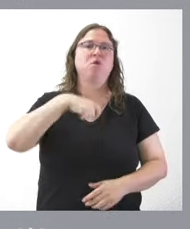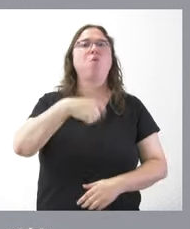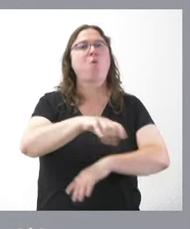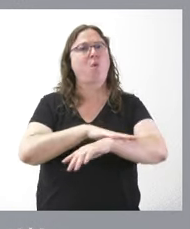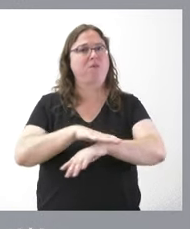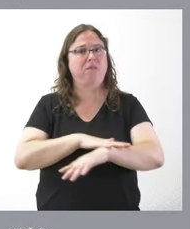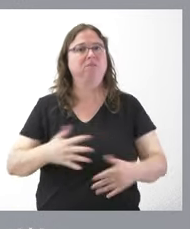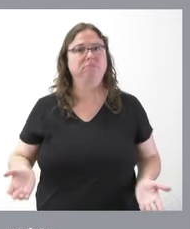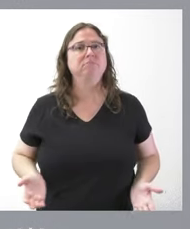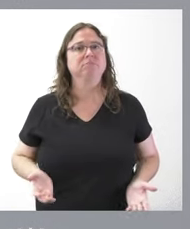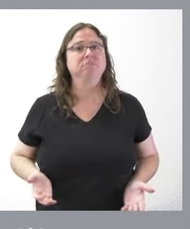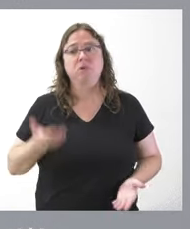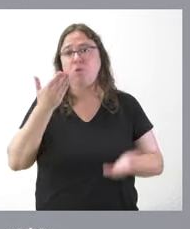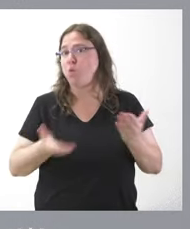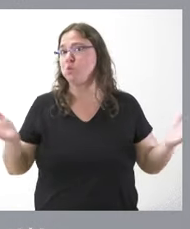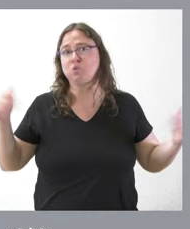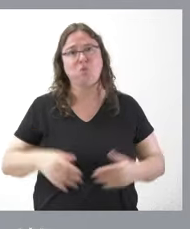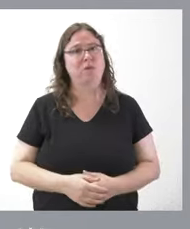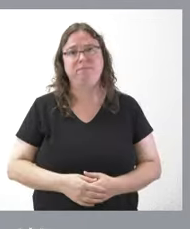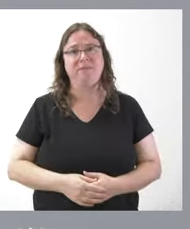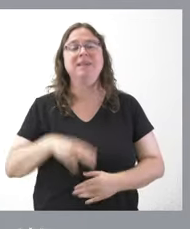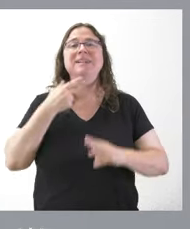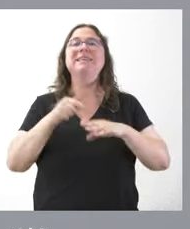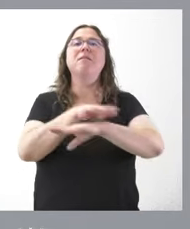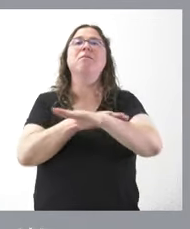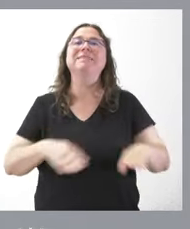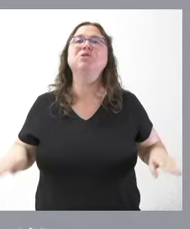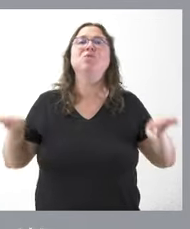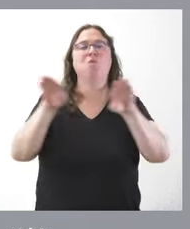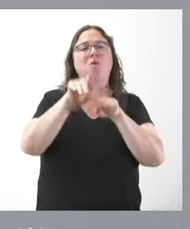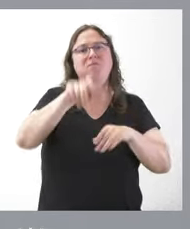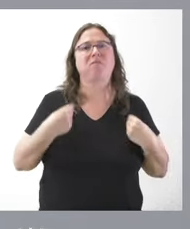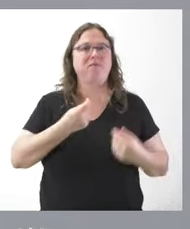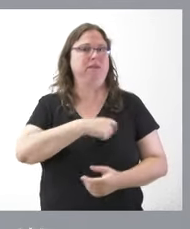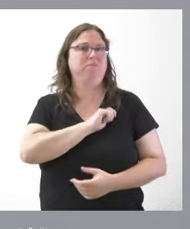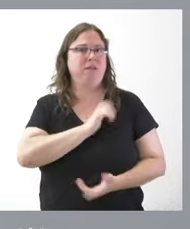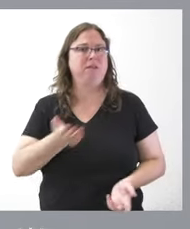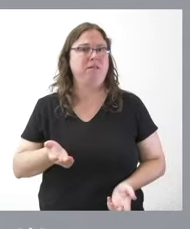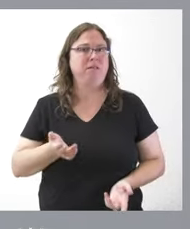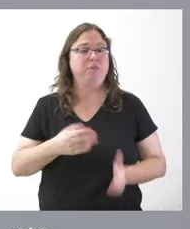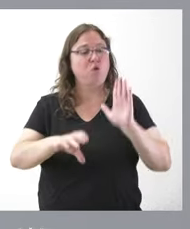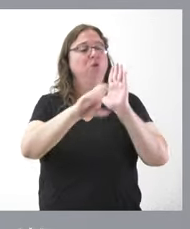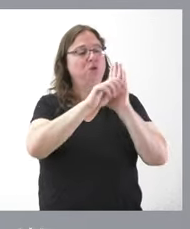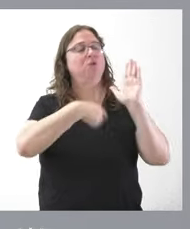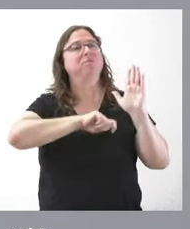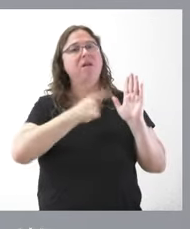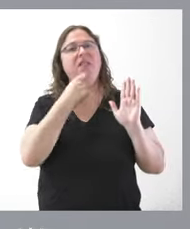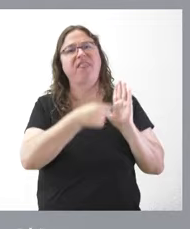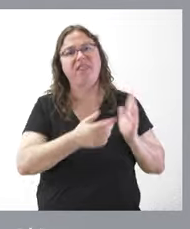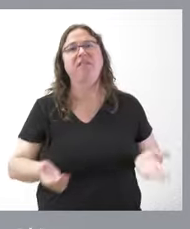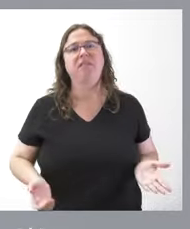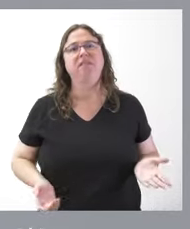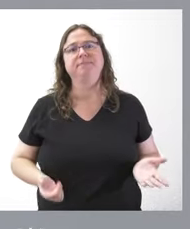plenamente injusto porque rompe el principio básico de igualdad entre españoles y este es un principio que está recogido en la Constitución española nosotros lógicamente